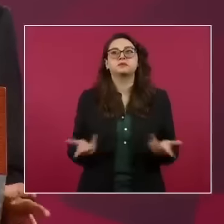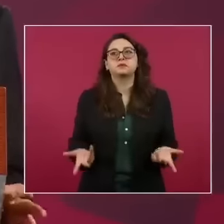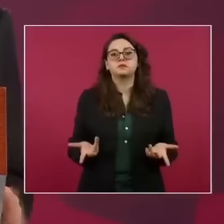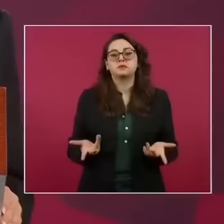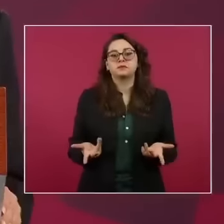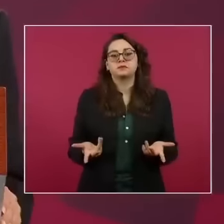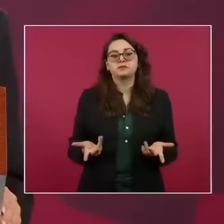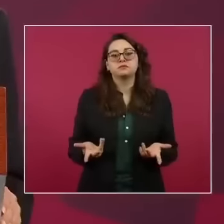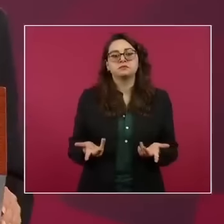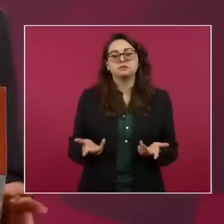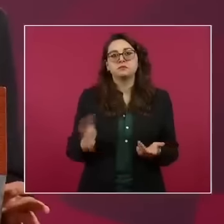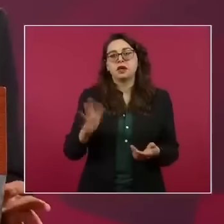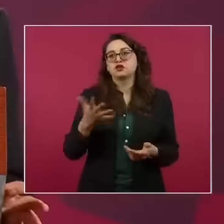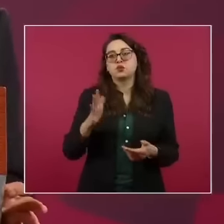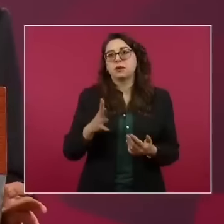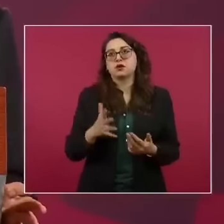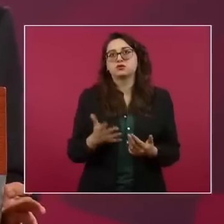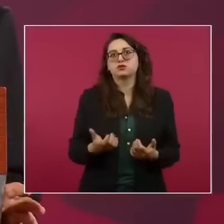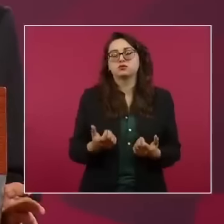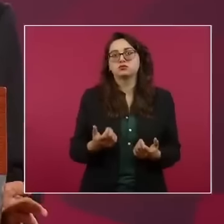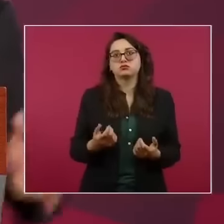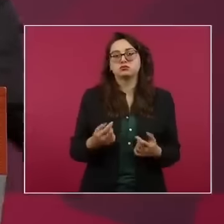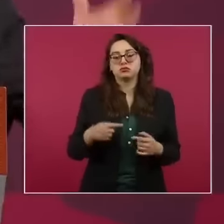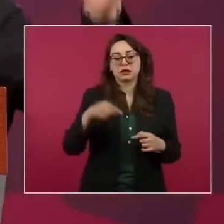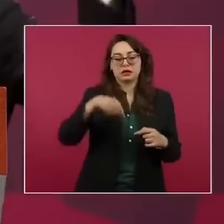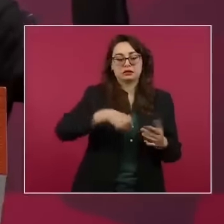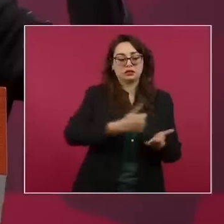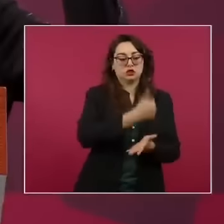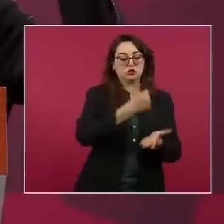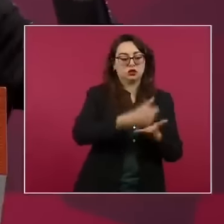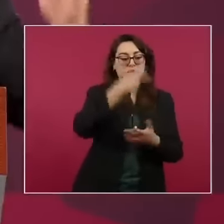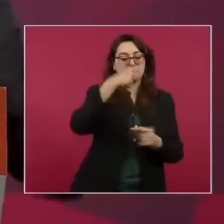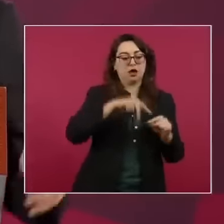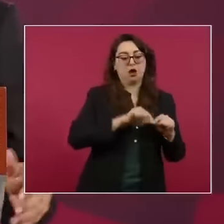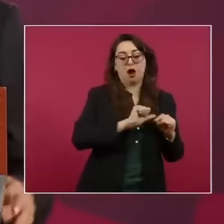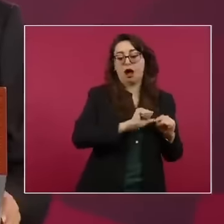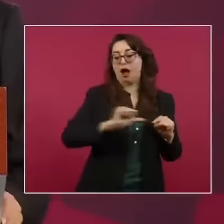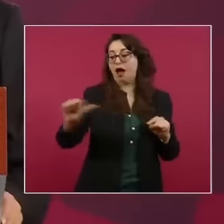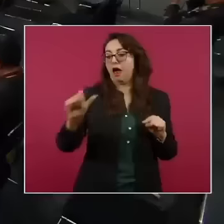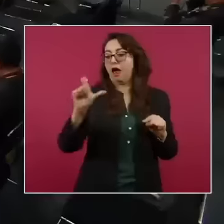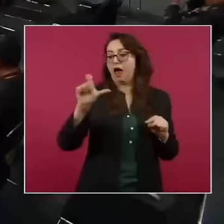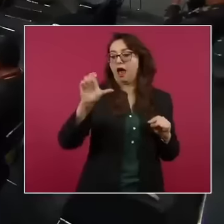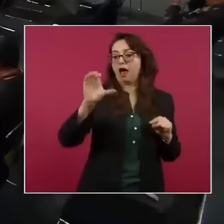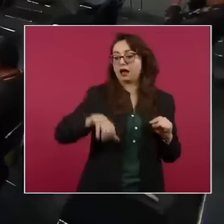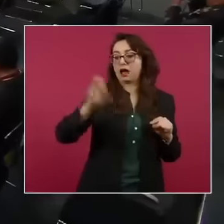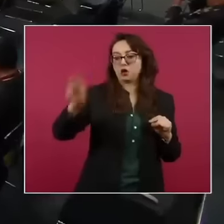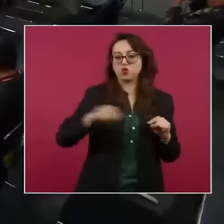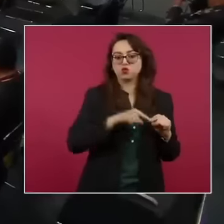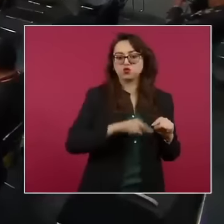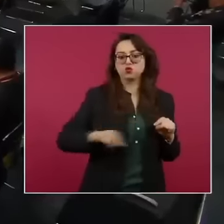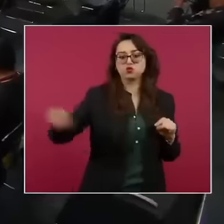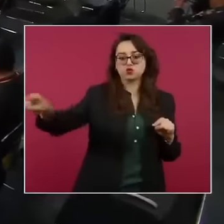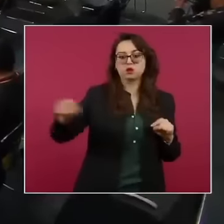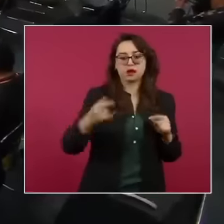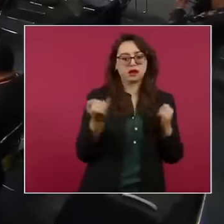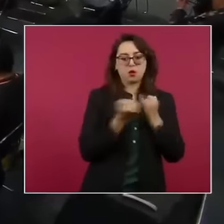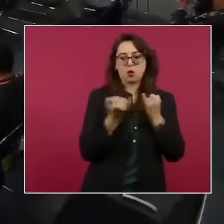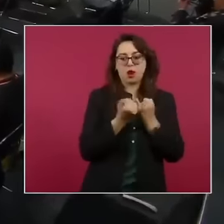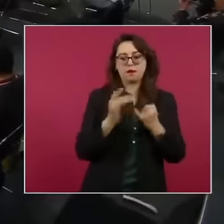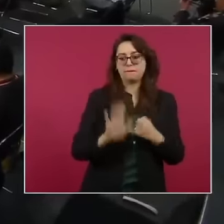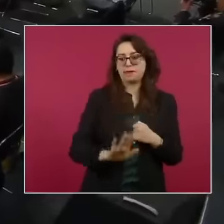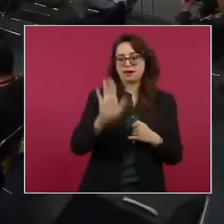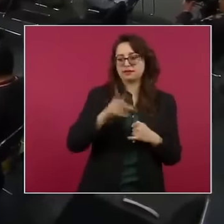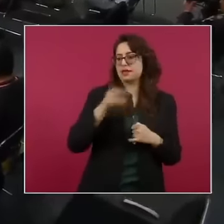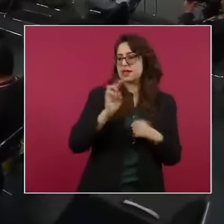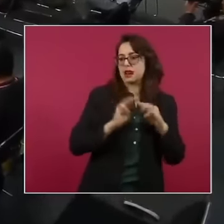Cancún por carretera, construir toda esa obra, pasar por comunidades, por ejidos,